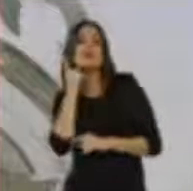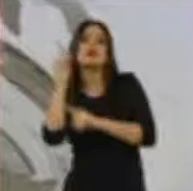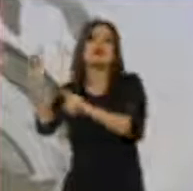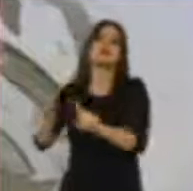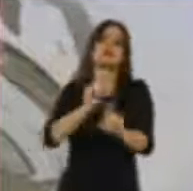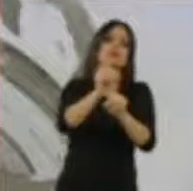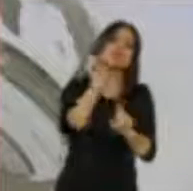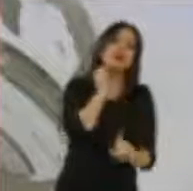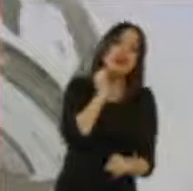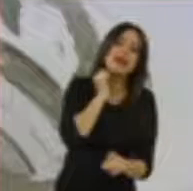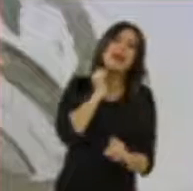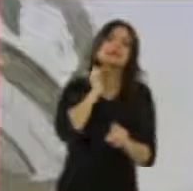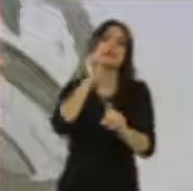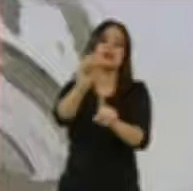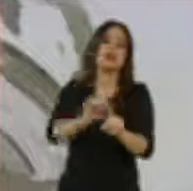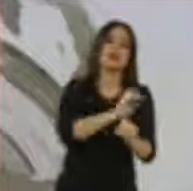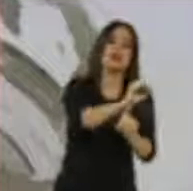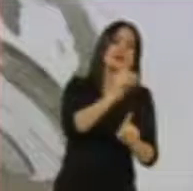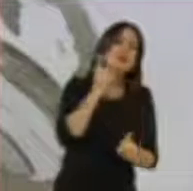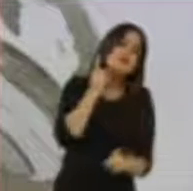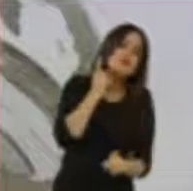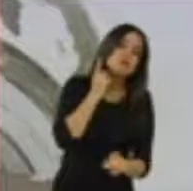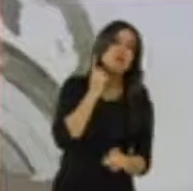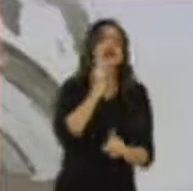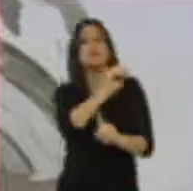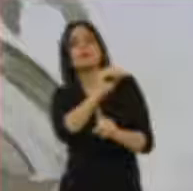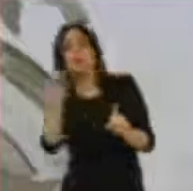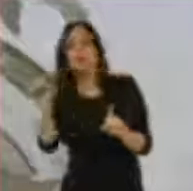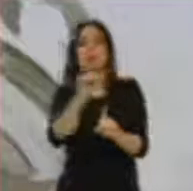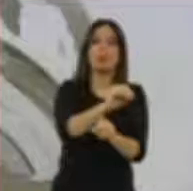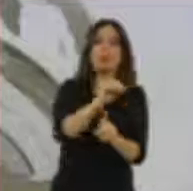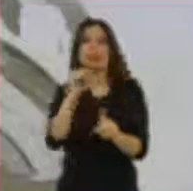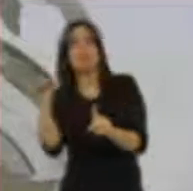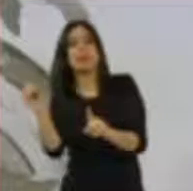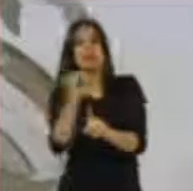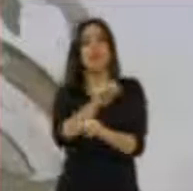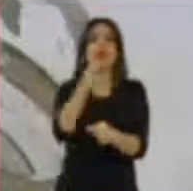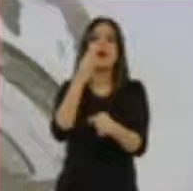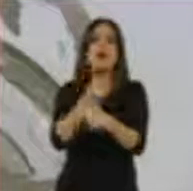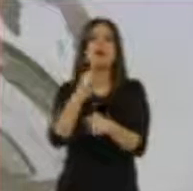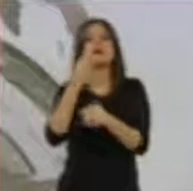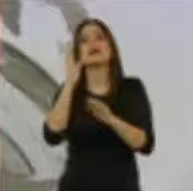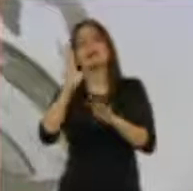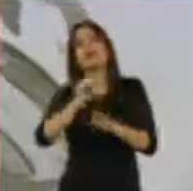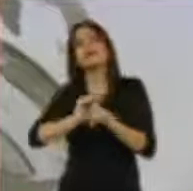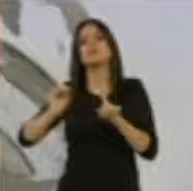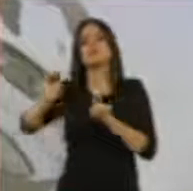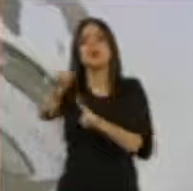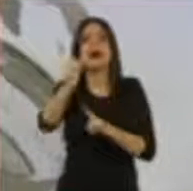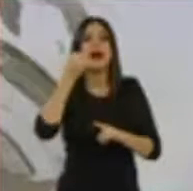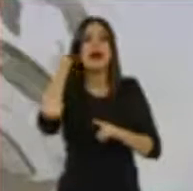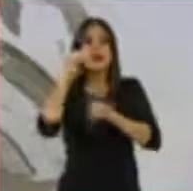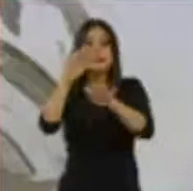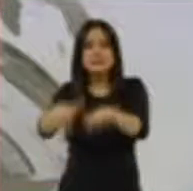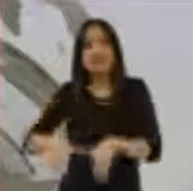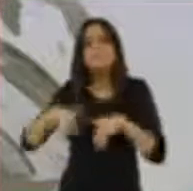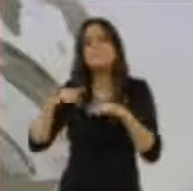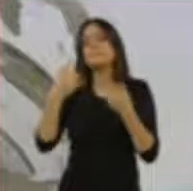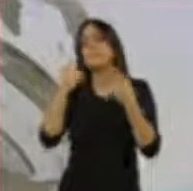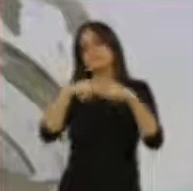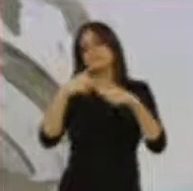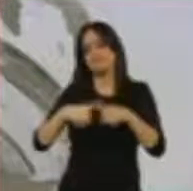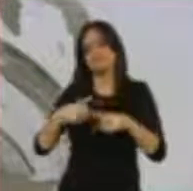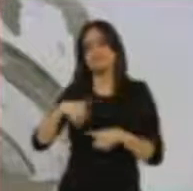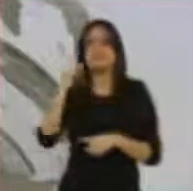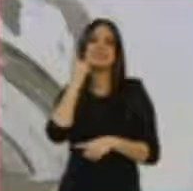senadores y luego de senadores se pasan a diputados y luego muchos de ellos ahora se convierten en asambleístas. Pero ahora pero ahora